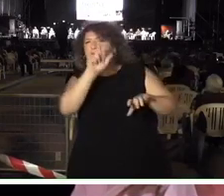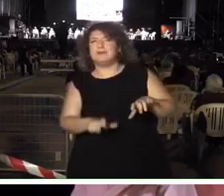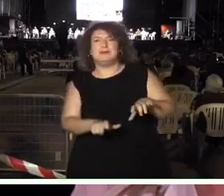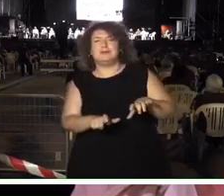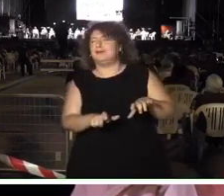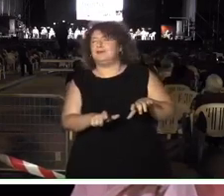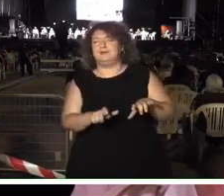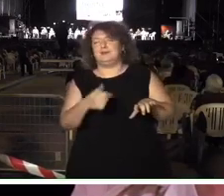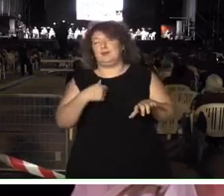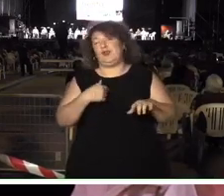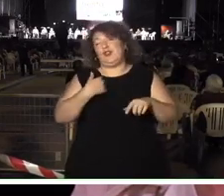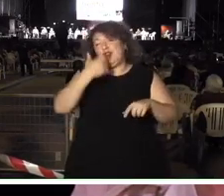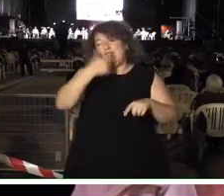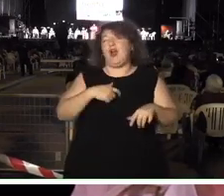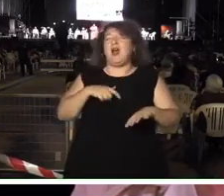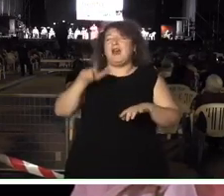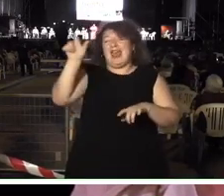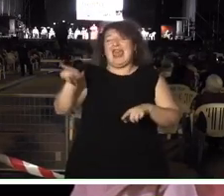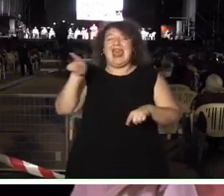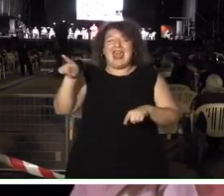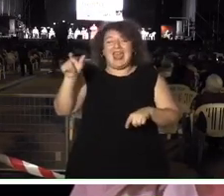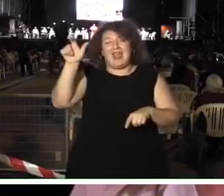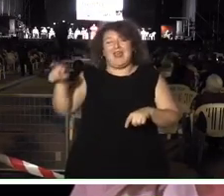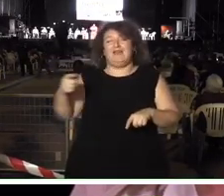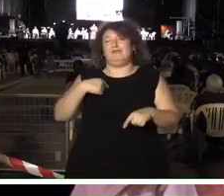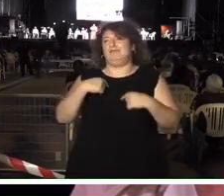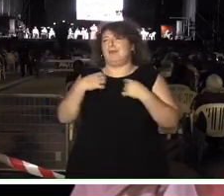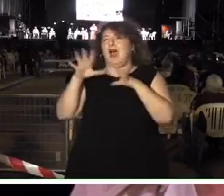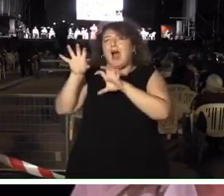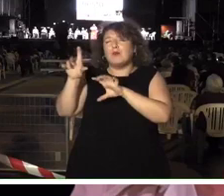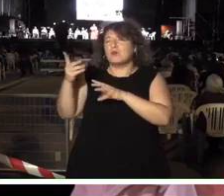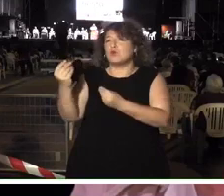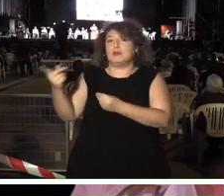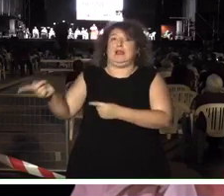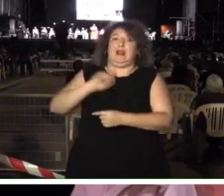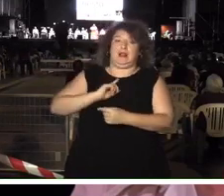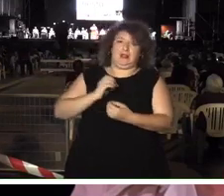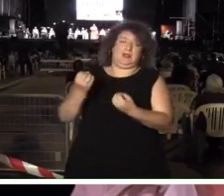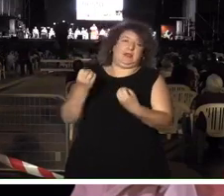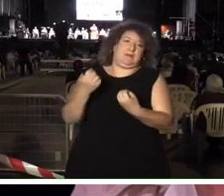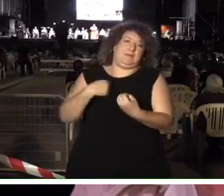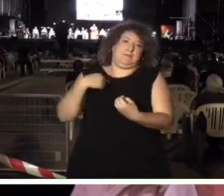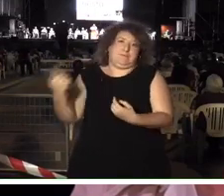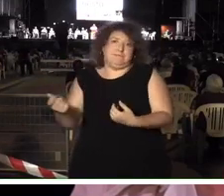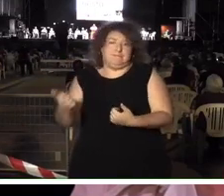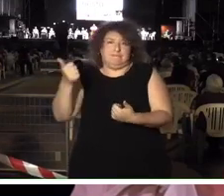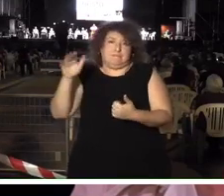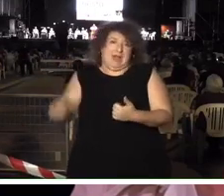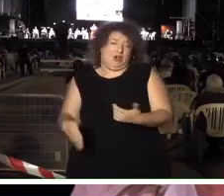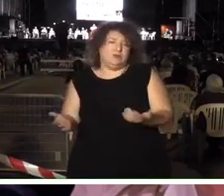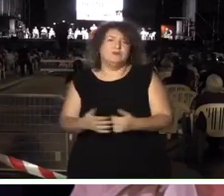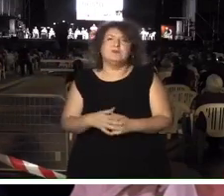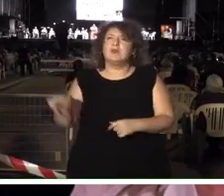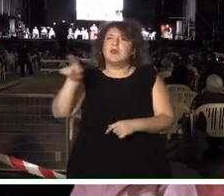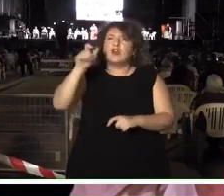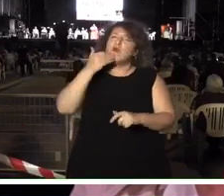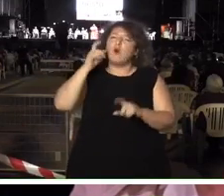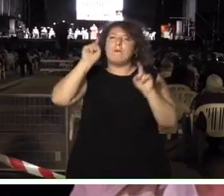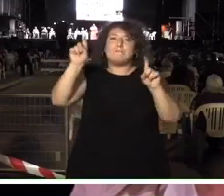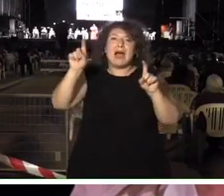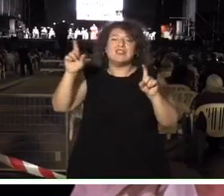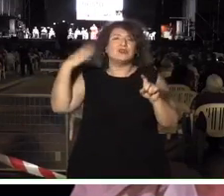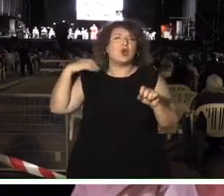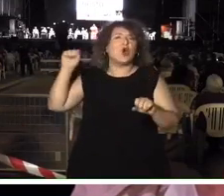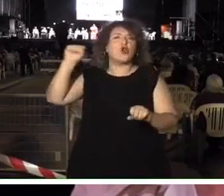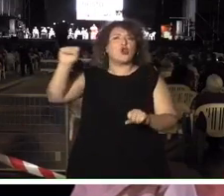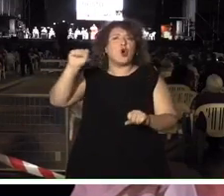de lo que le pude aportar a él. ¿Qué aprendí yo de Julio? Aprendí que era fundamentalmente un maestro, que se hizo comunista